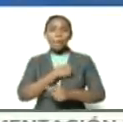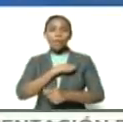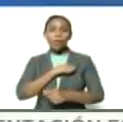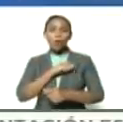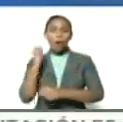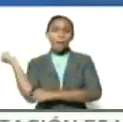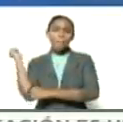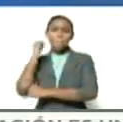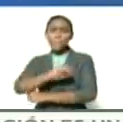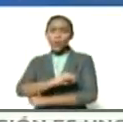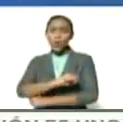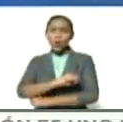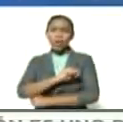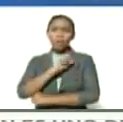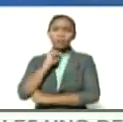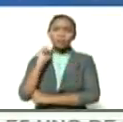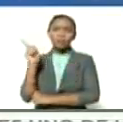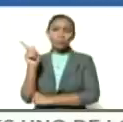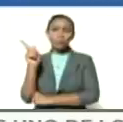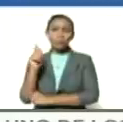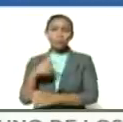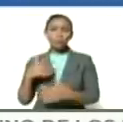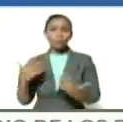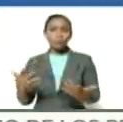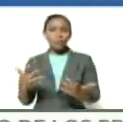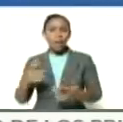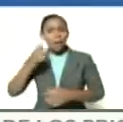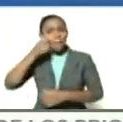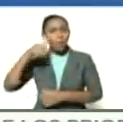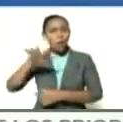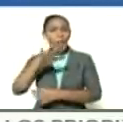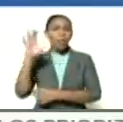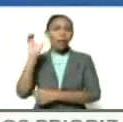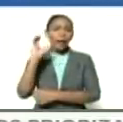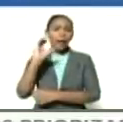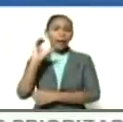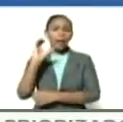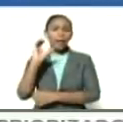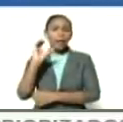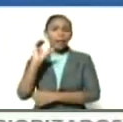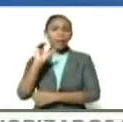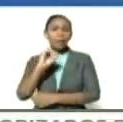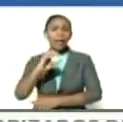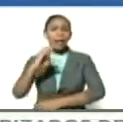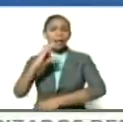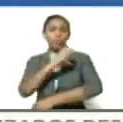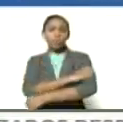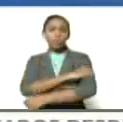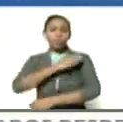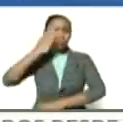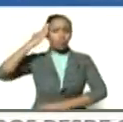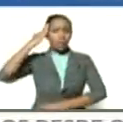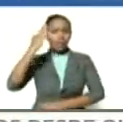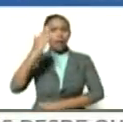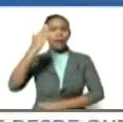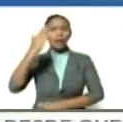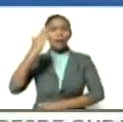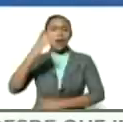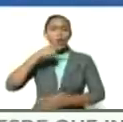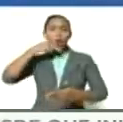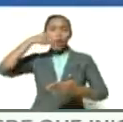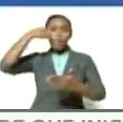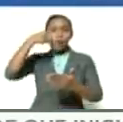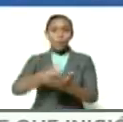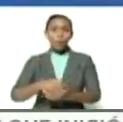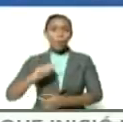derrocamiento por parte de el pueblo de Caracas del capitán general el nombramiento